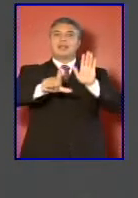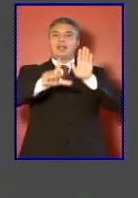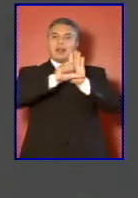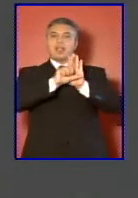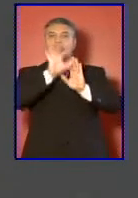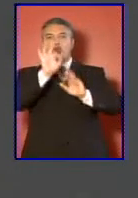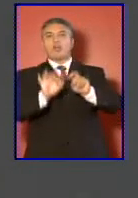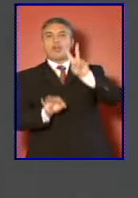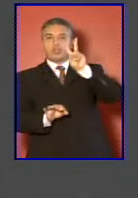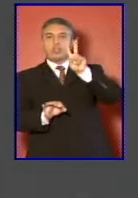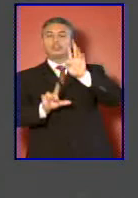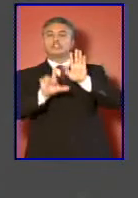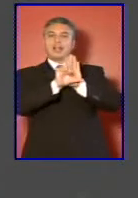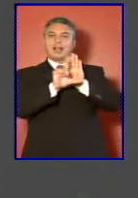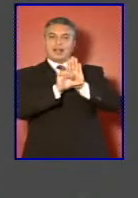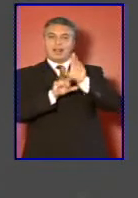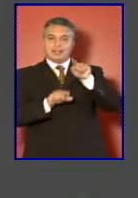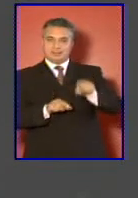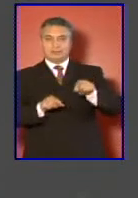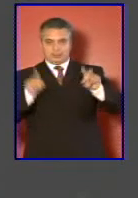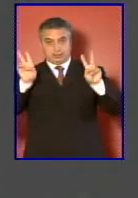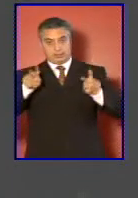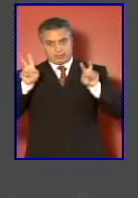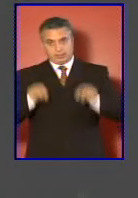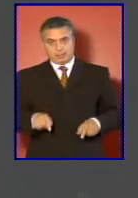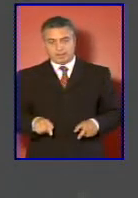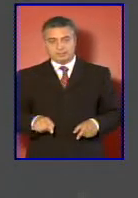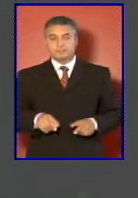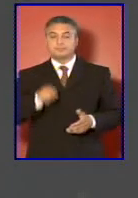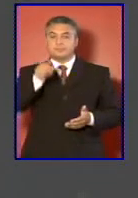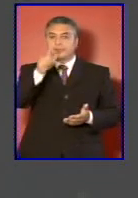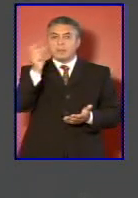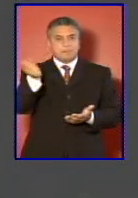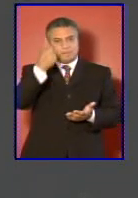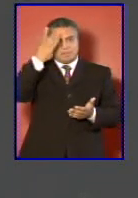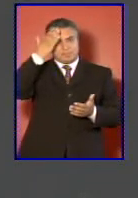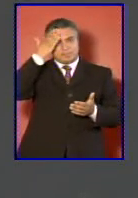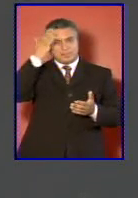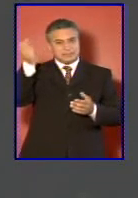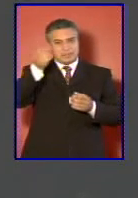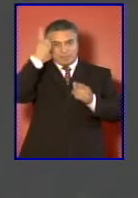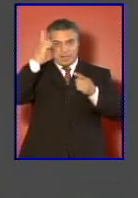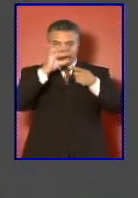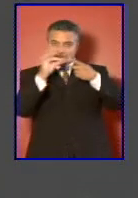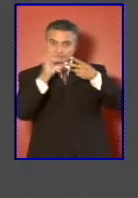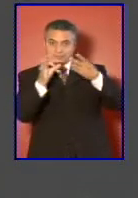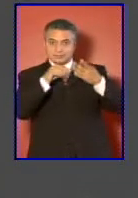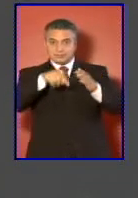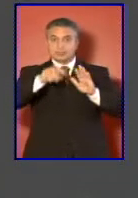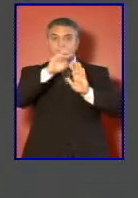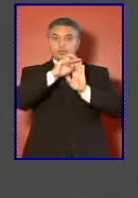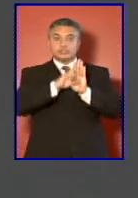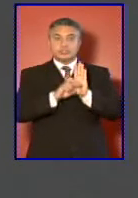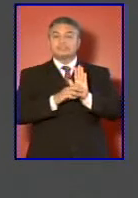leyes reservadas en la materia. Las principales características de este proyecto son